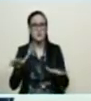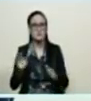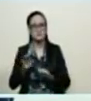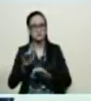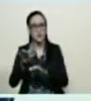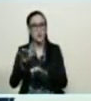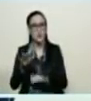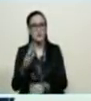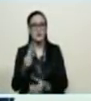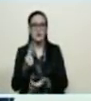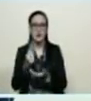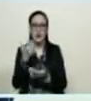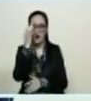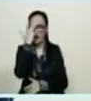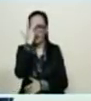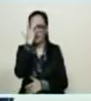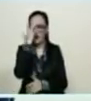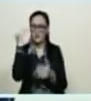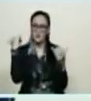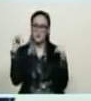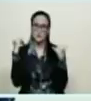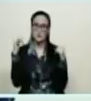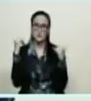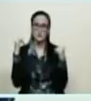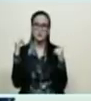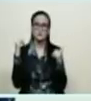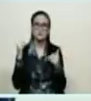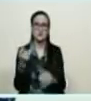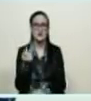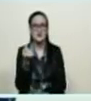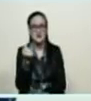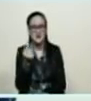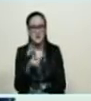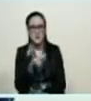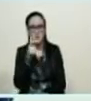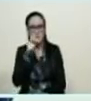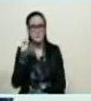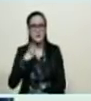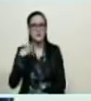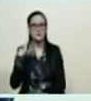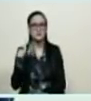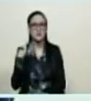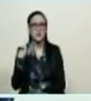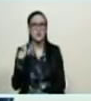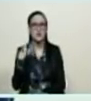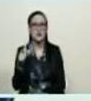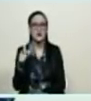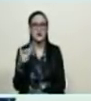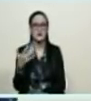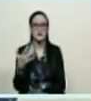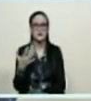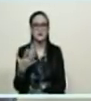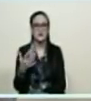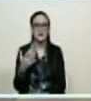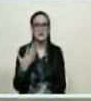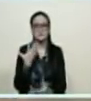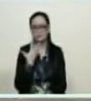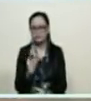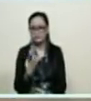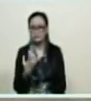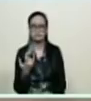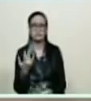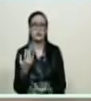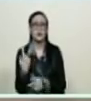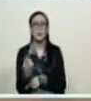respaldarlos también en estas festividades, para que nadie, nadie pueda amargarle el carnaval al